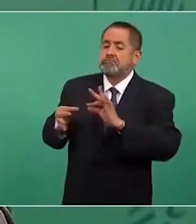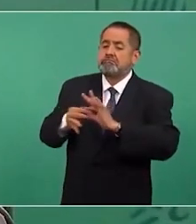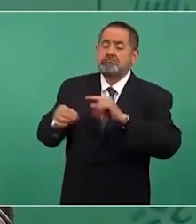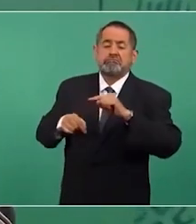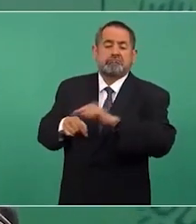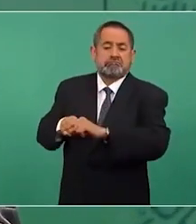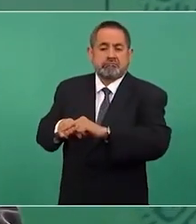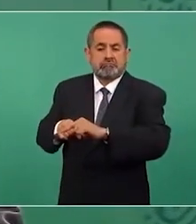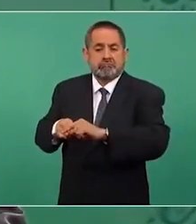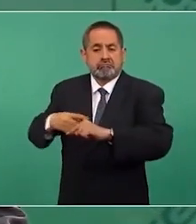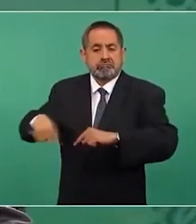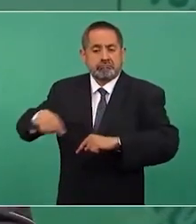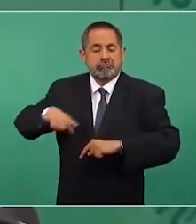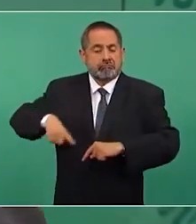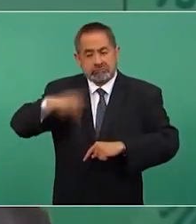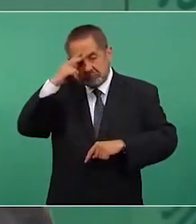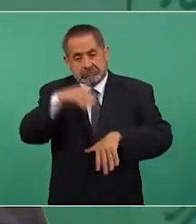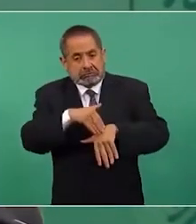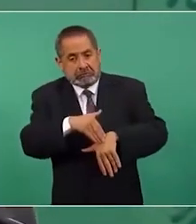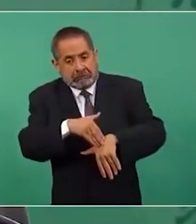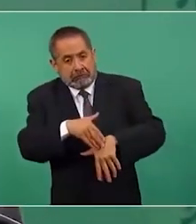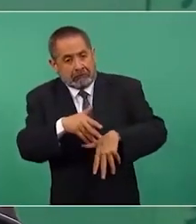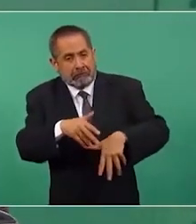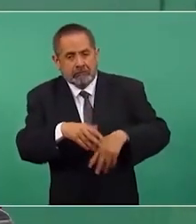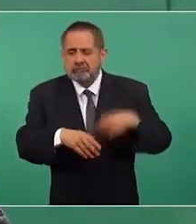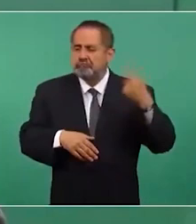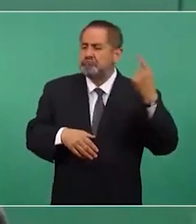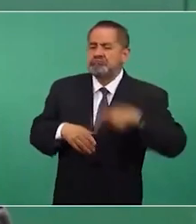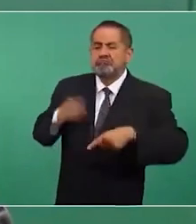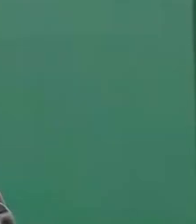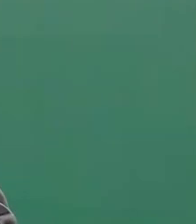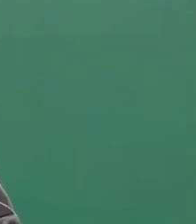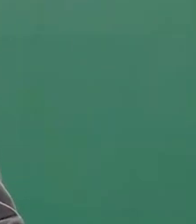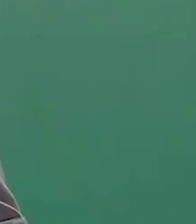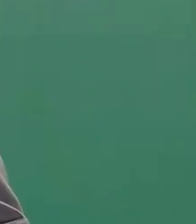al gobierno de México desde el extranjero